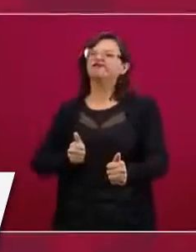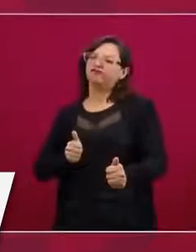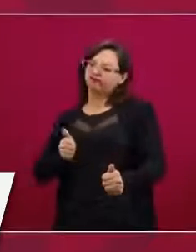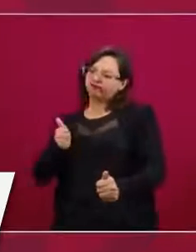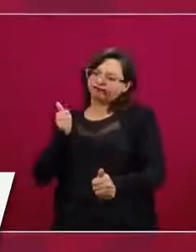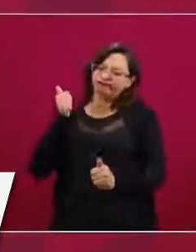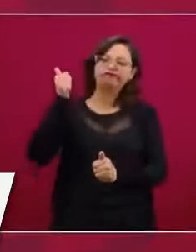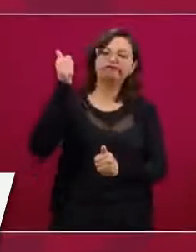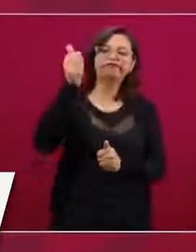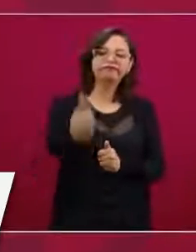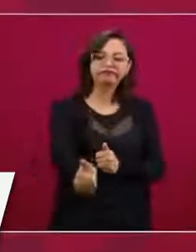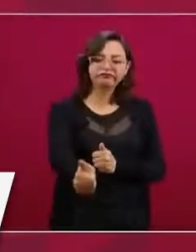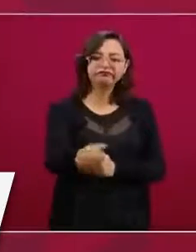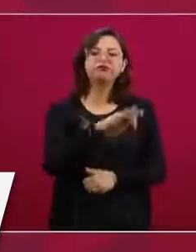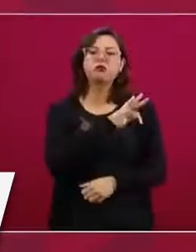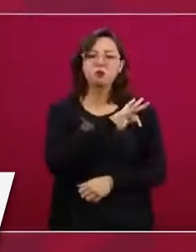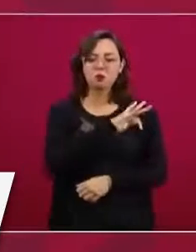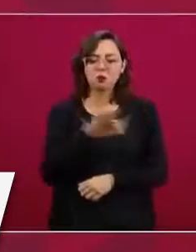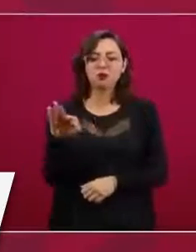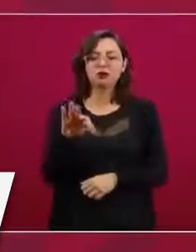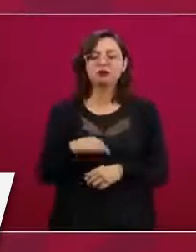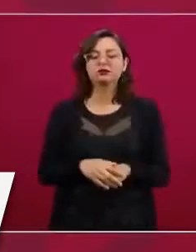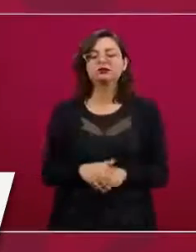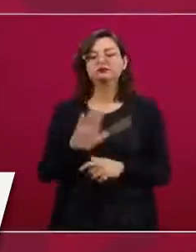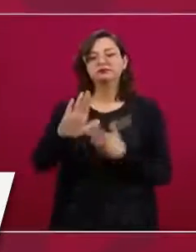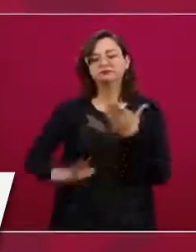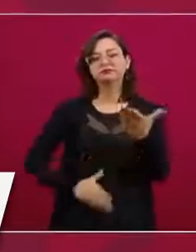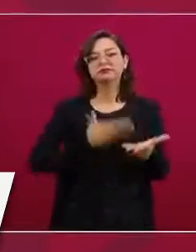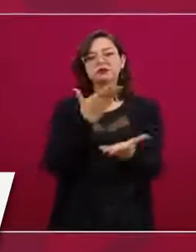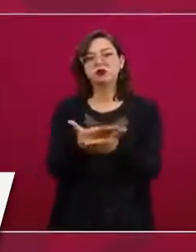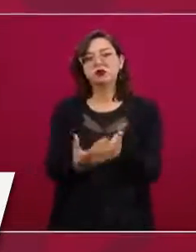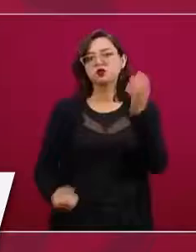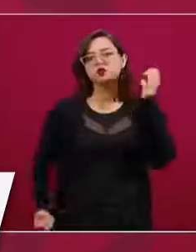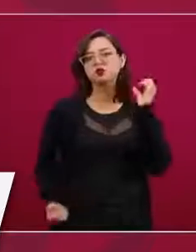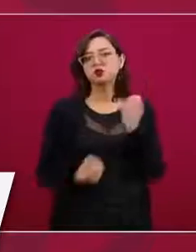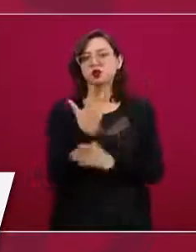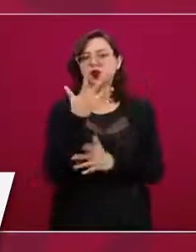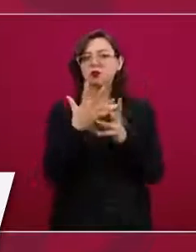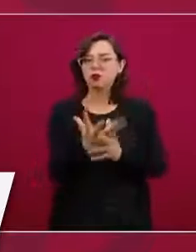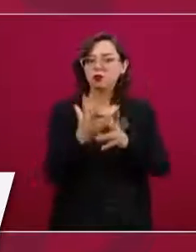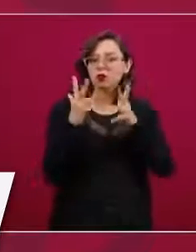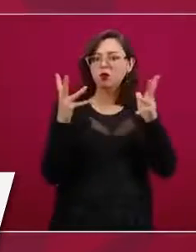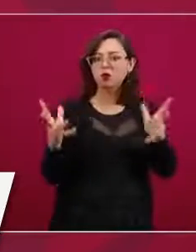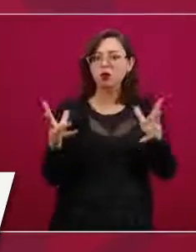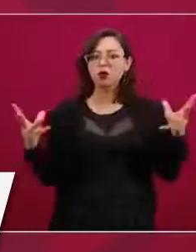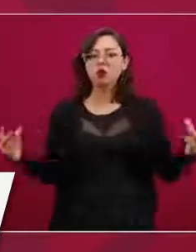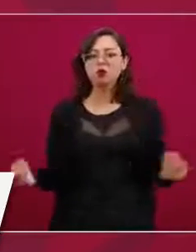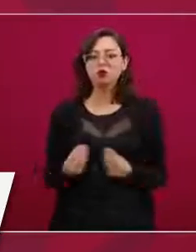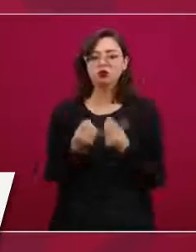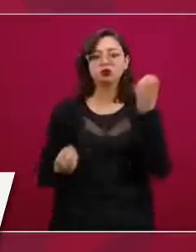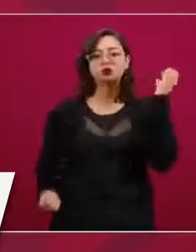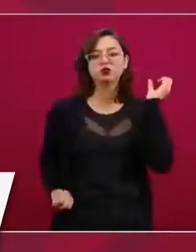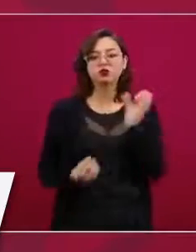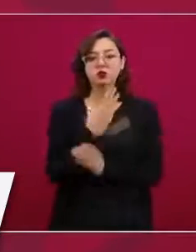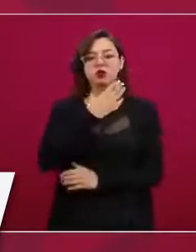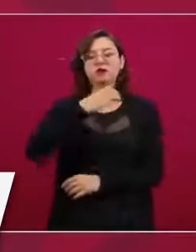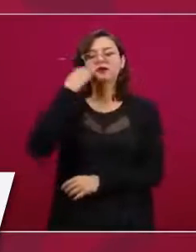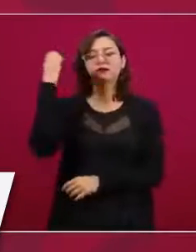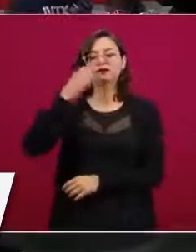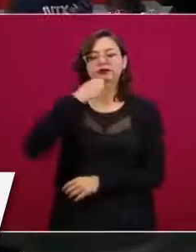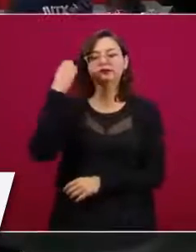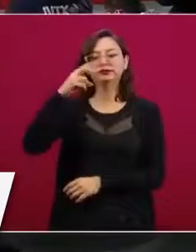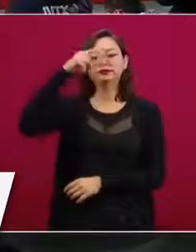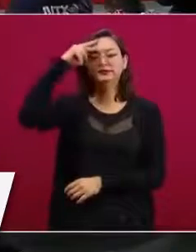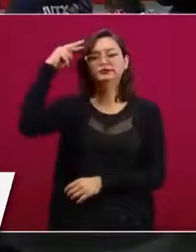hacia adelante. Propongámonos crear algo enorme, crear juntos la nueva escuela mexicana.